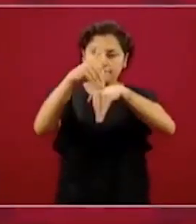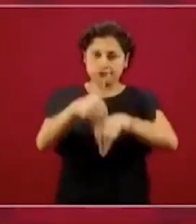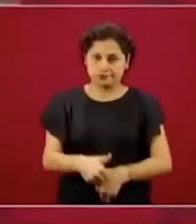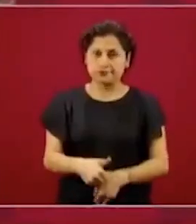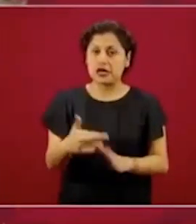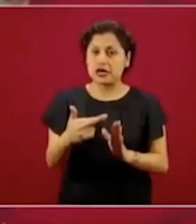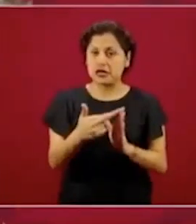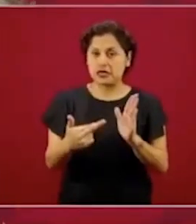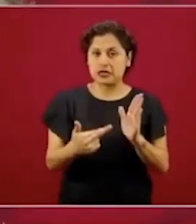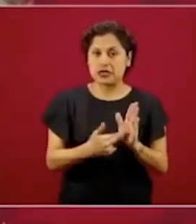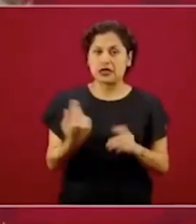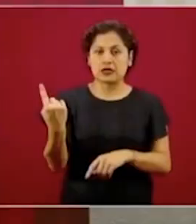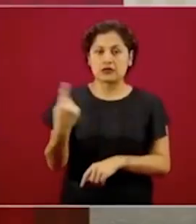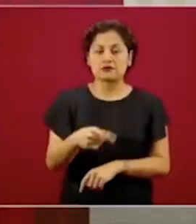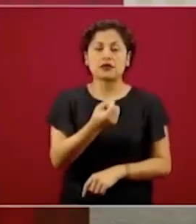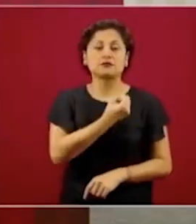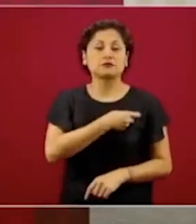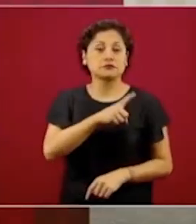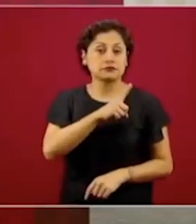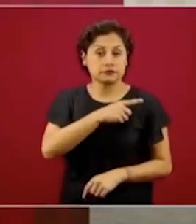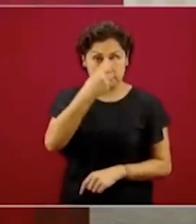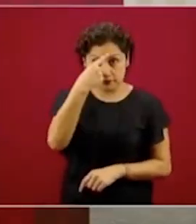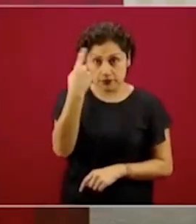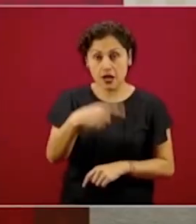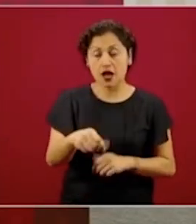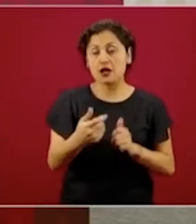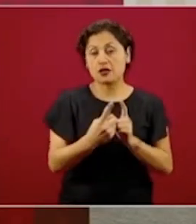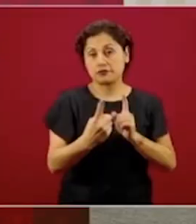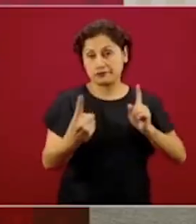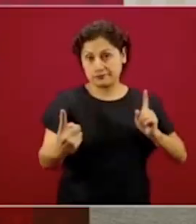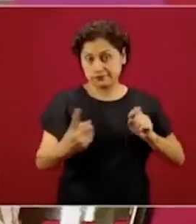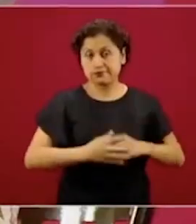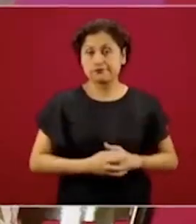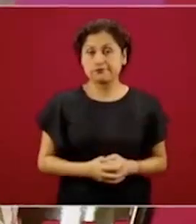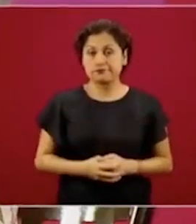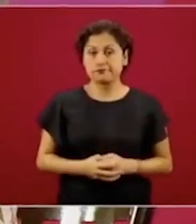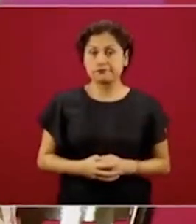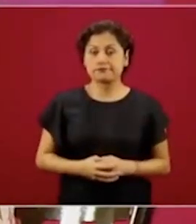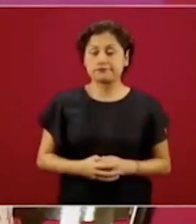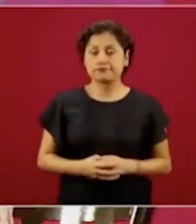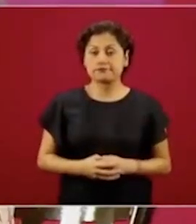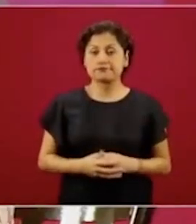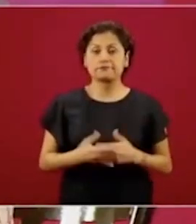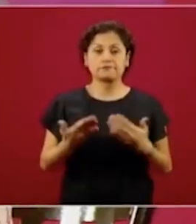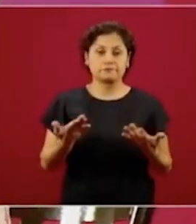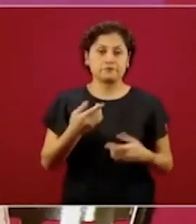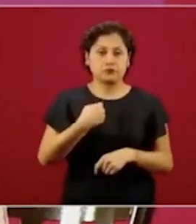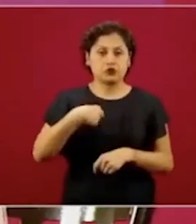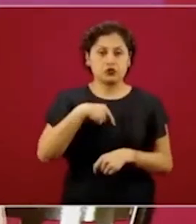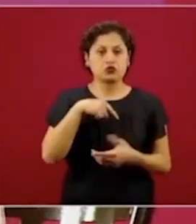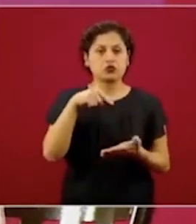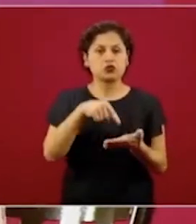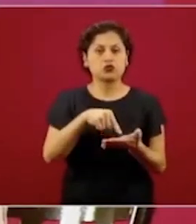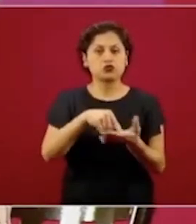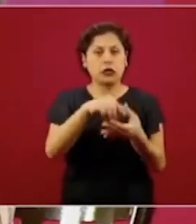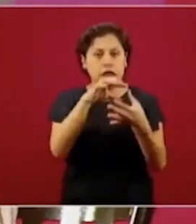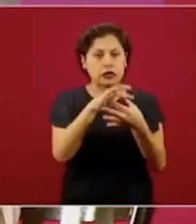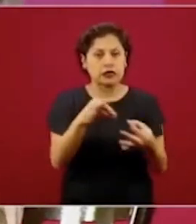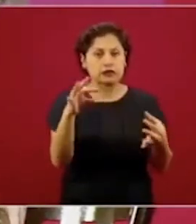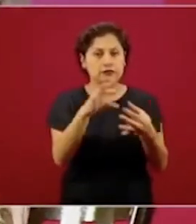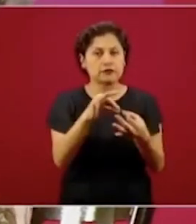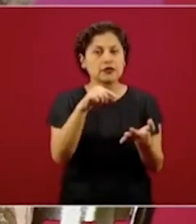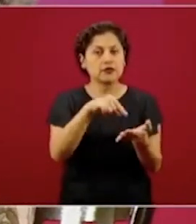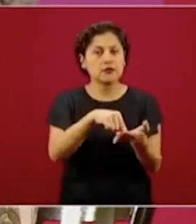Distancia. Nosotros ponemos en un horario y en una sucursal